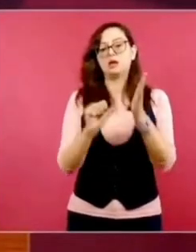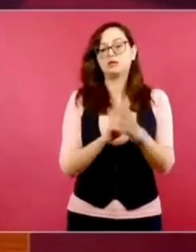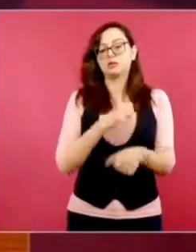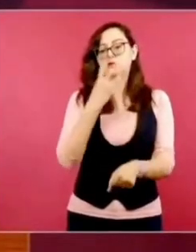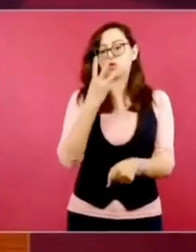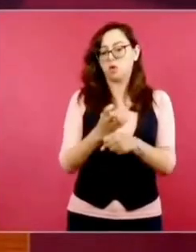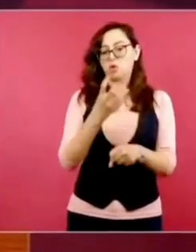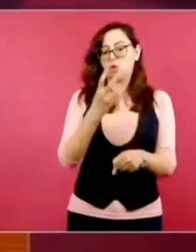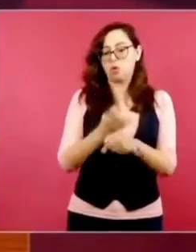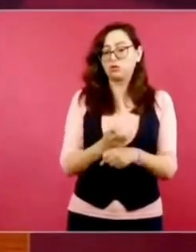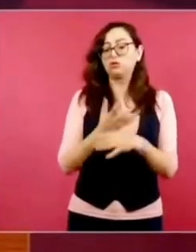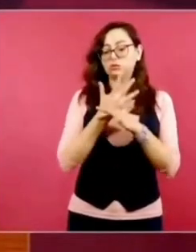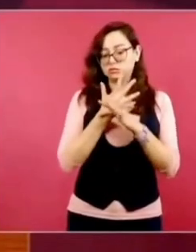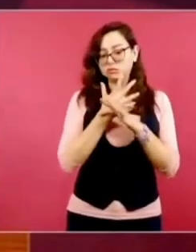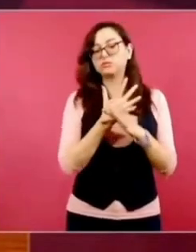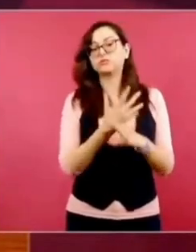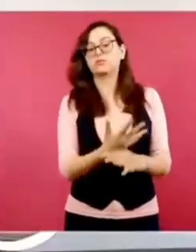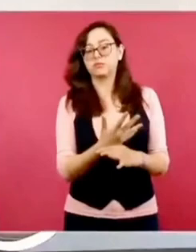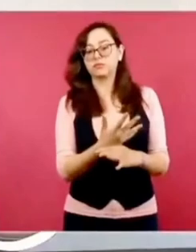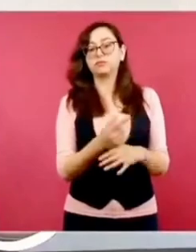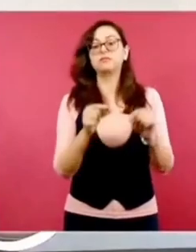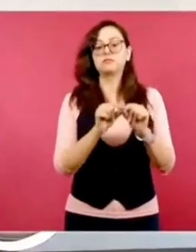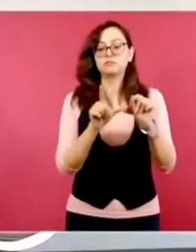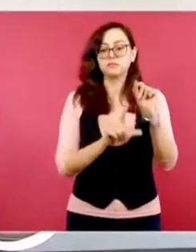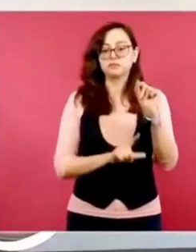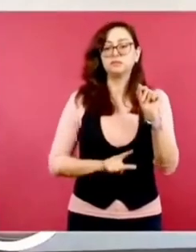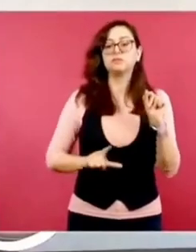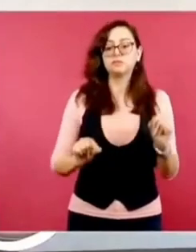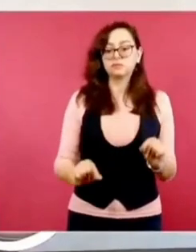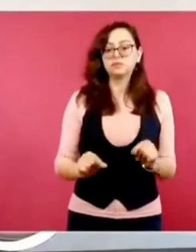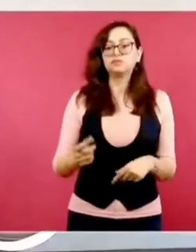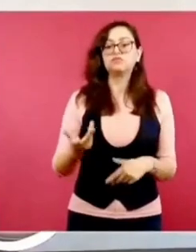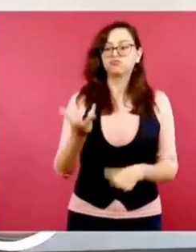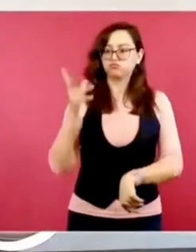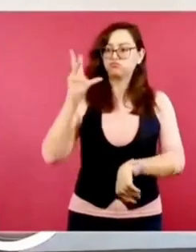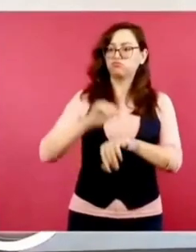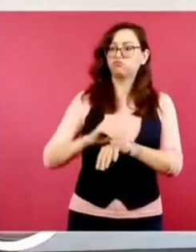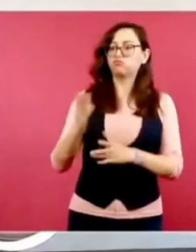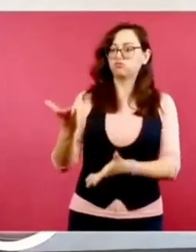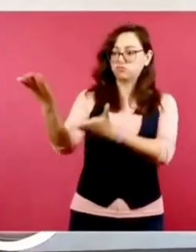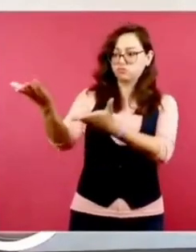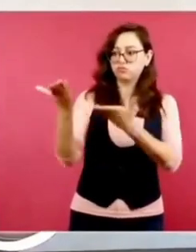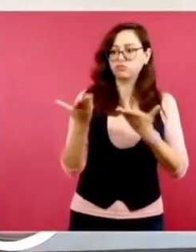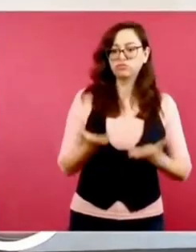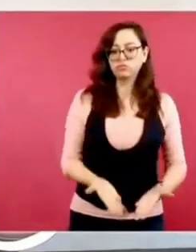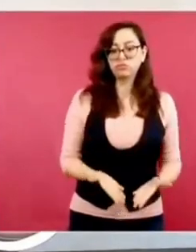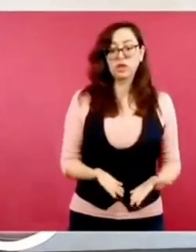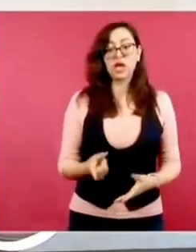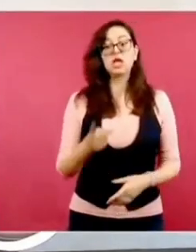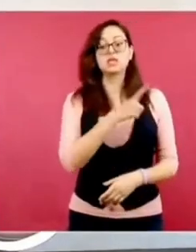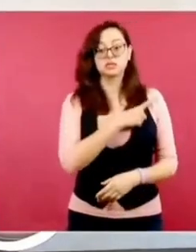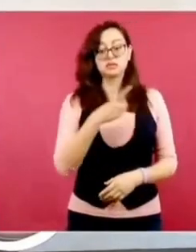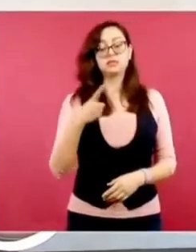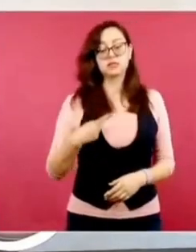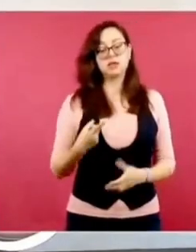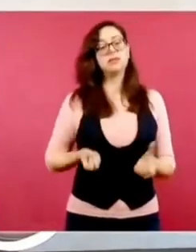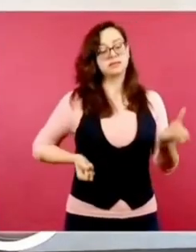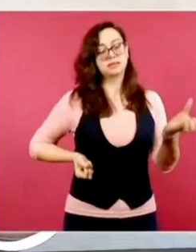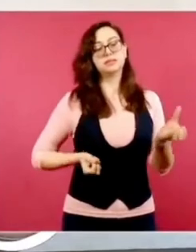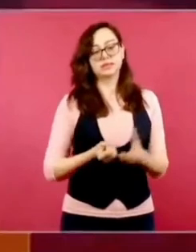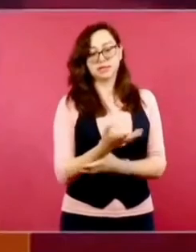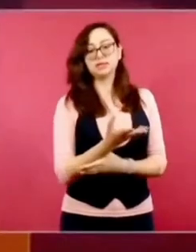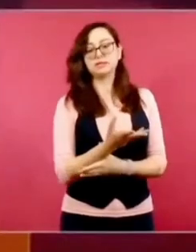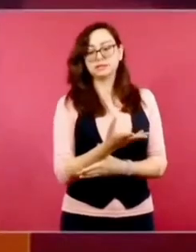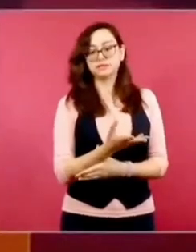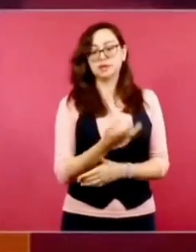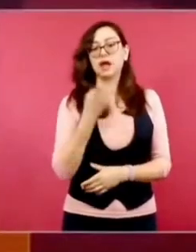Caracas nos otorga el derecho a nosotros como Estado asilante a solicitar que le otorguen el salvoconducto y que lo liberen.